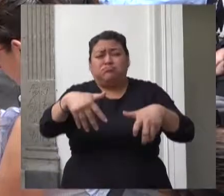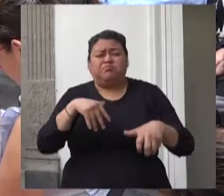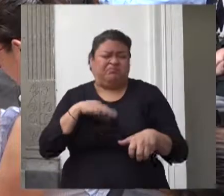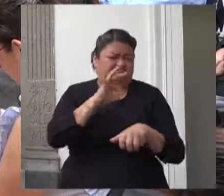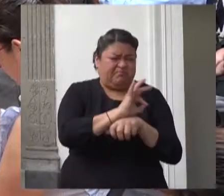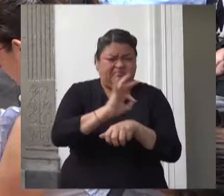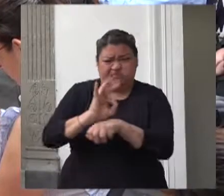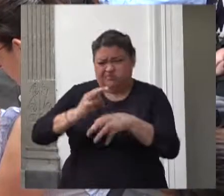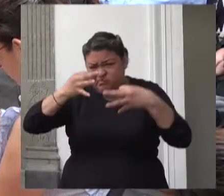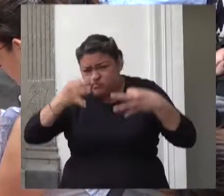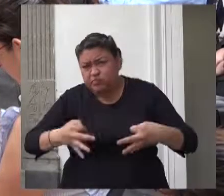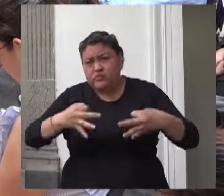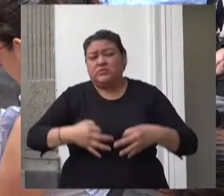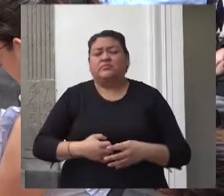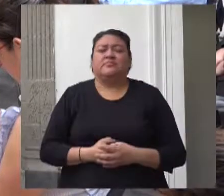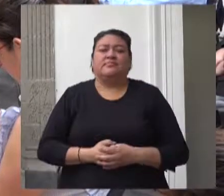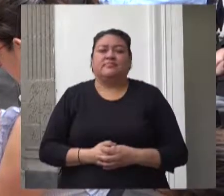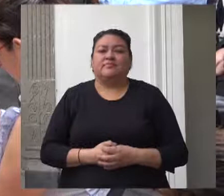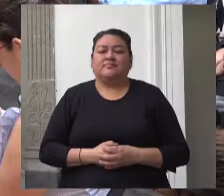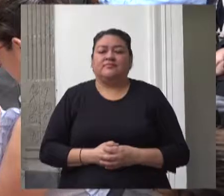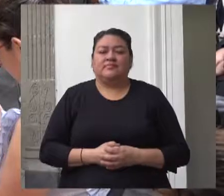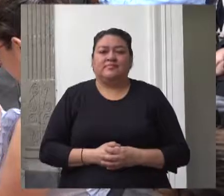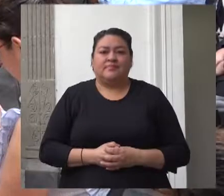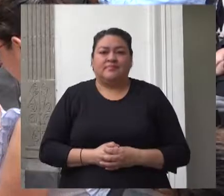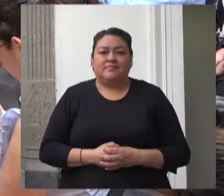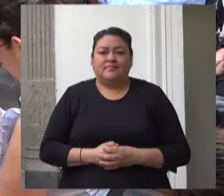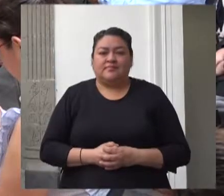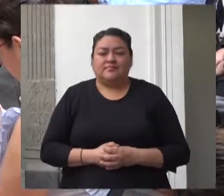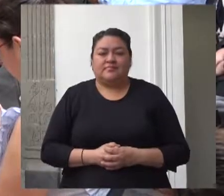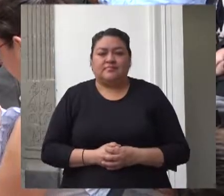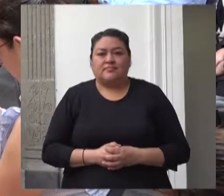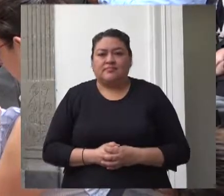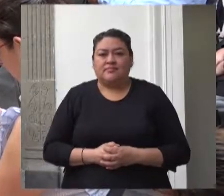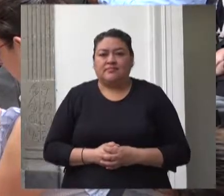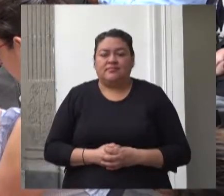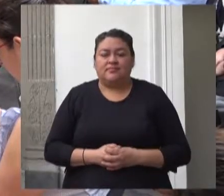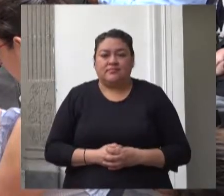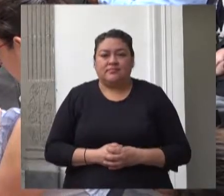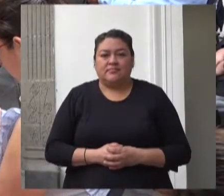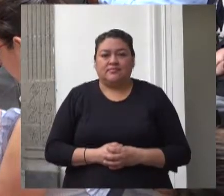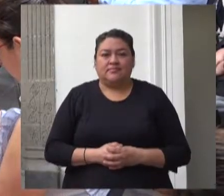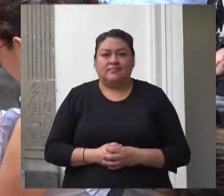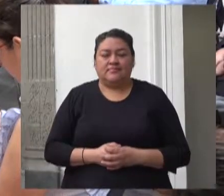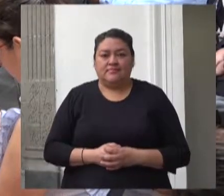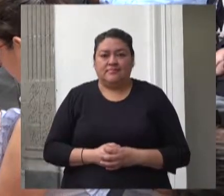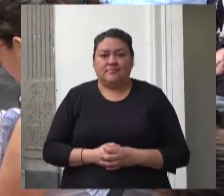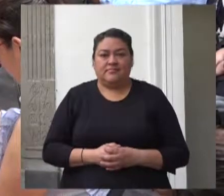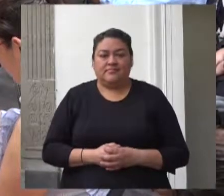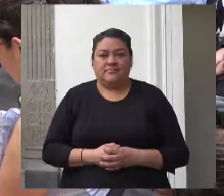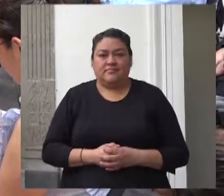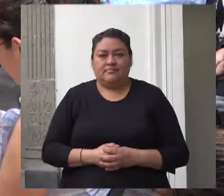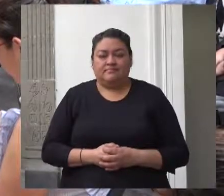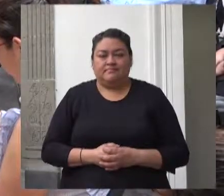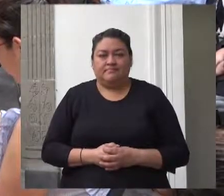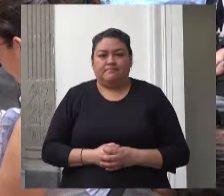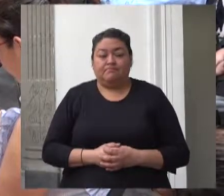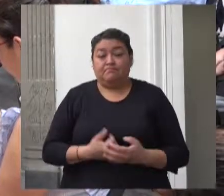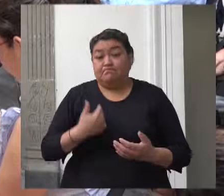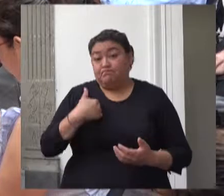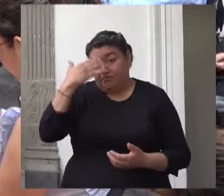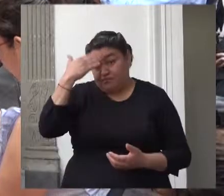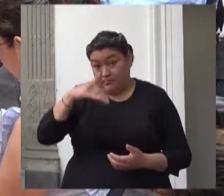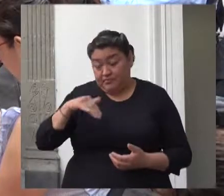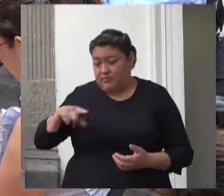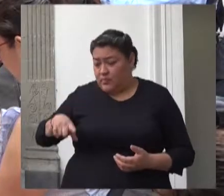los programas